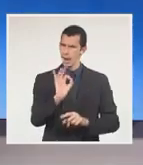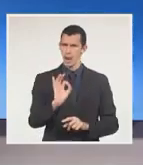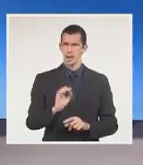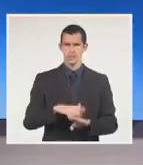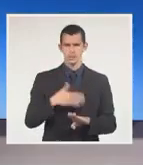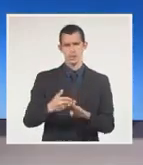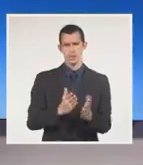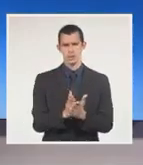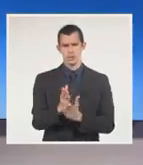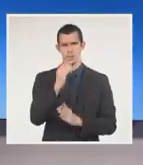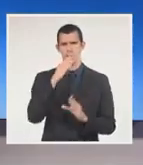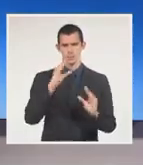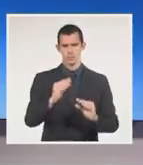más. Buenas noches. Buenas noches.